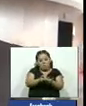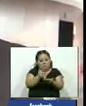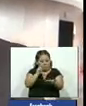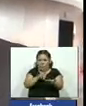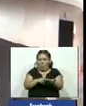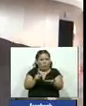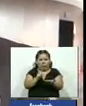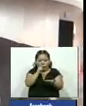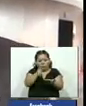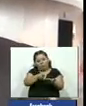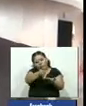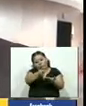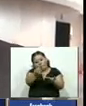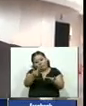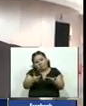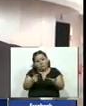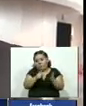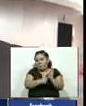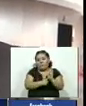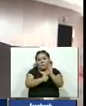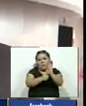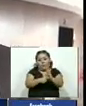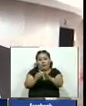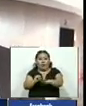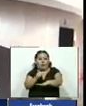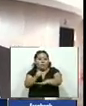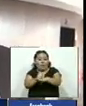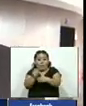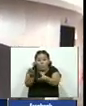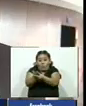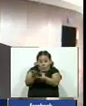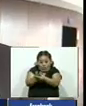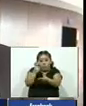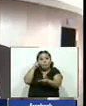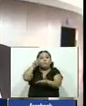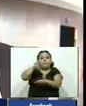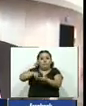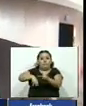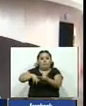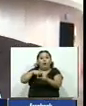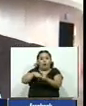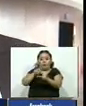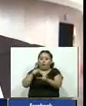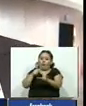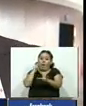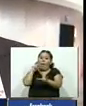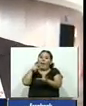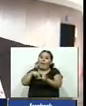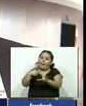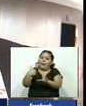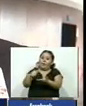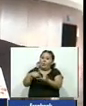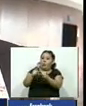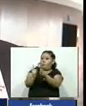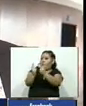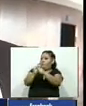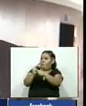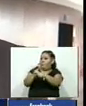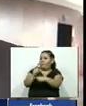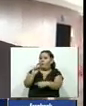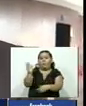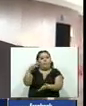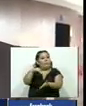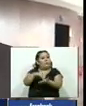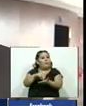va a ventilar estipular algún tipo de prueba documental que acredita el hecho que ahora se ha modificado como